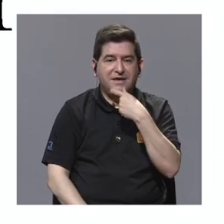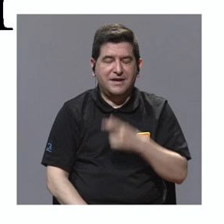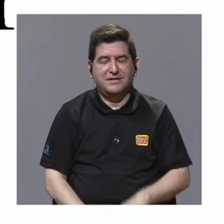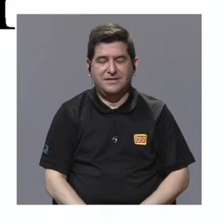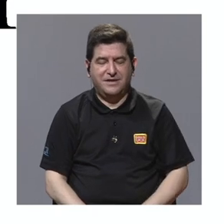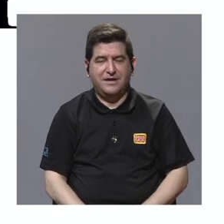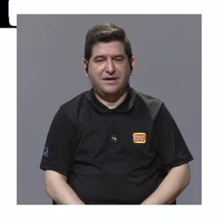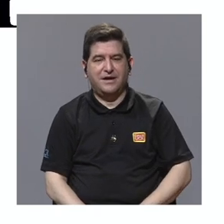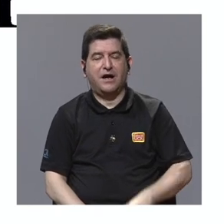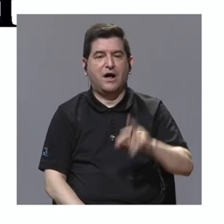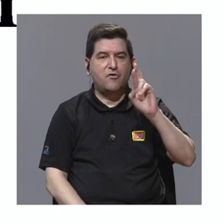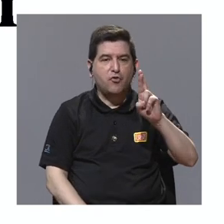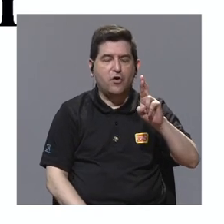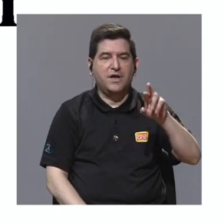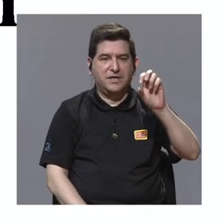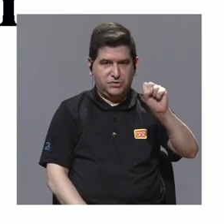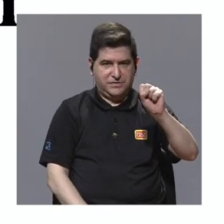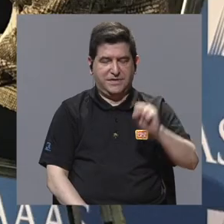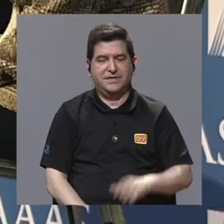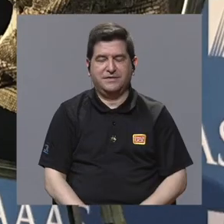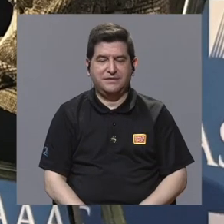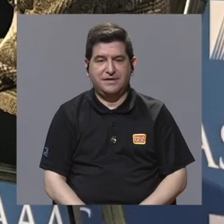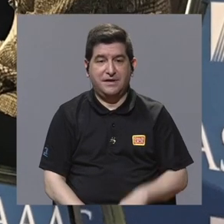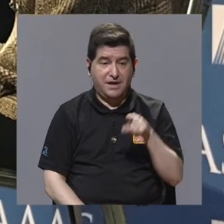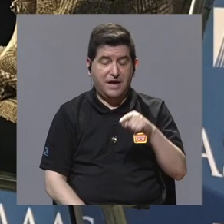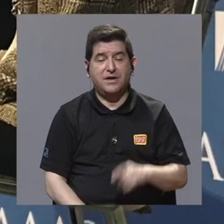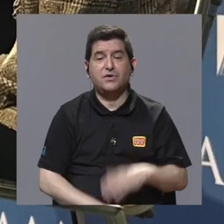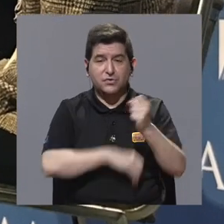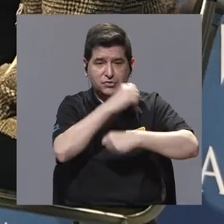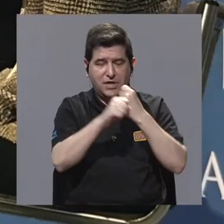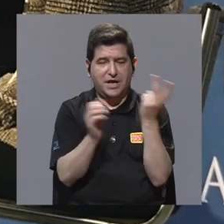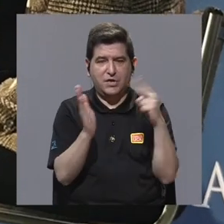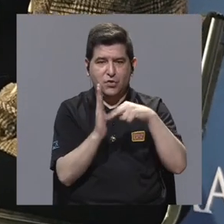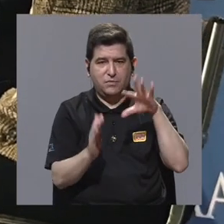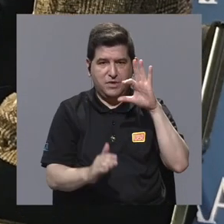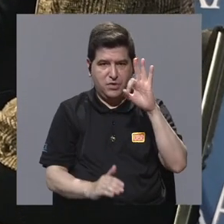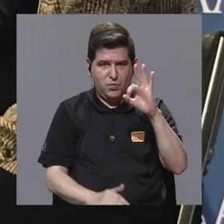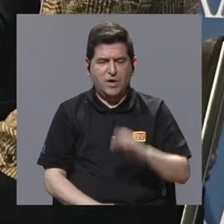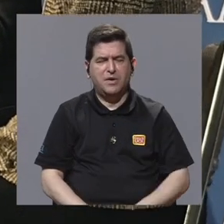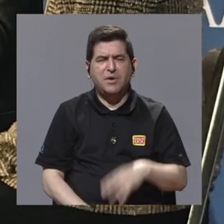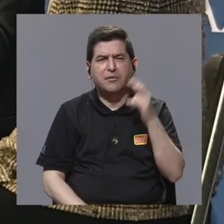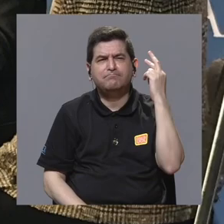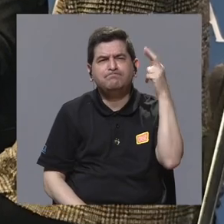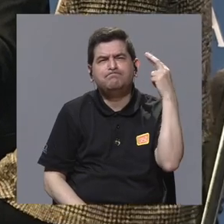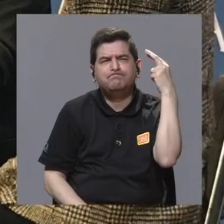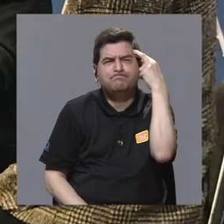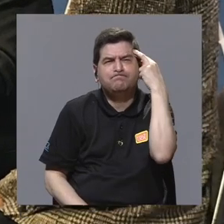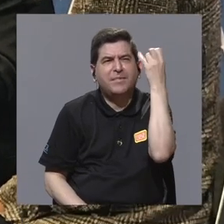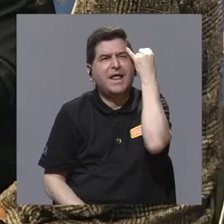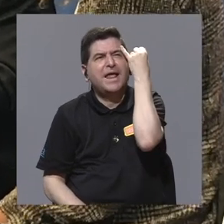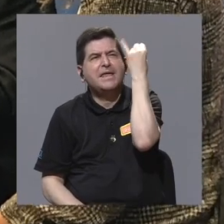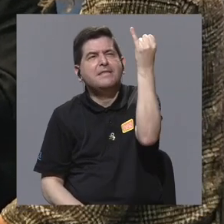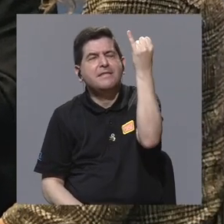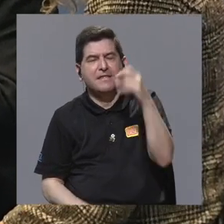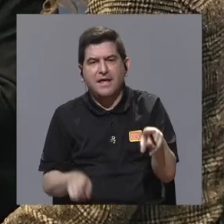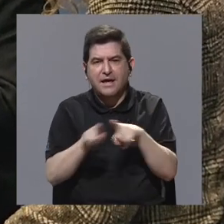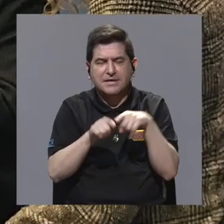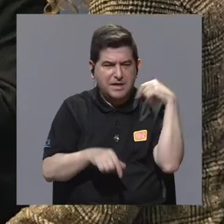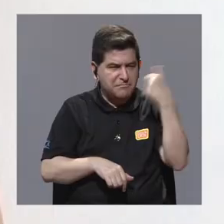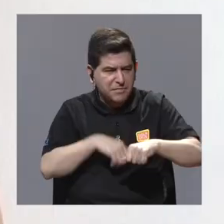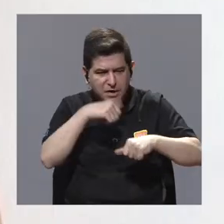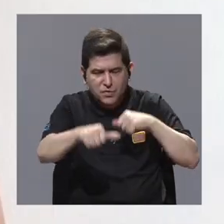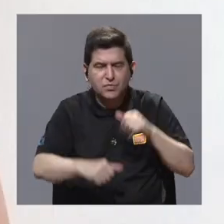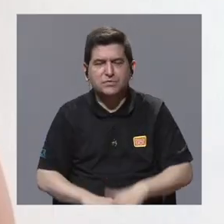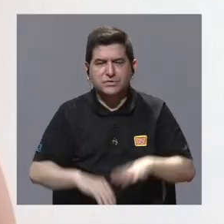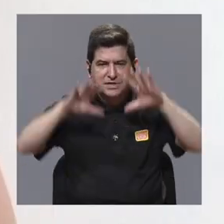organizan esta conferencia, esta reunión en el año 2009 para reflexionar sobre el concepto y también los esfuerzos de